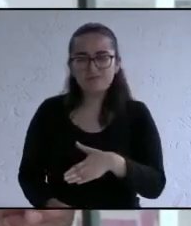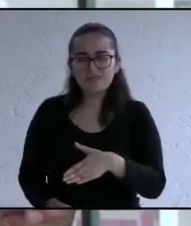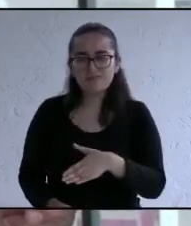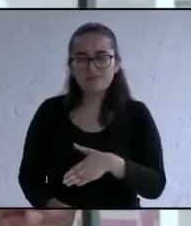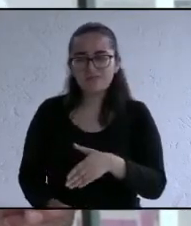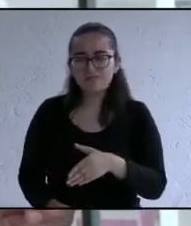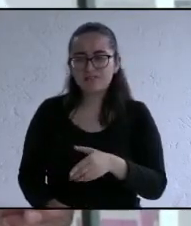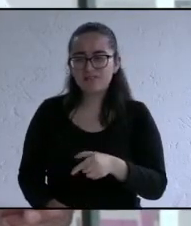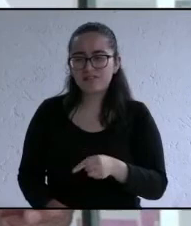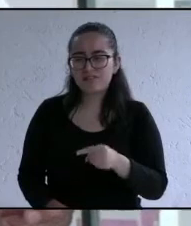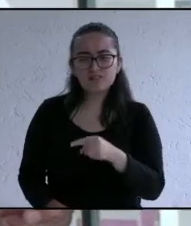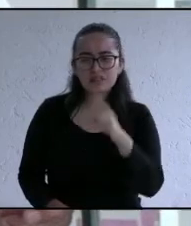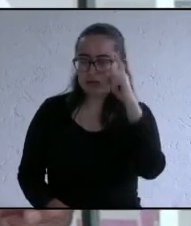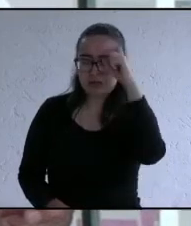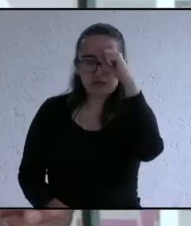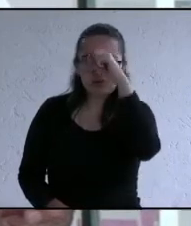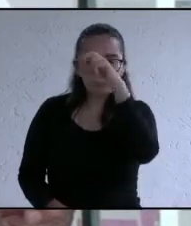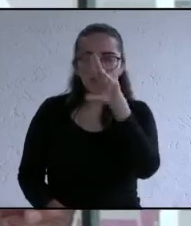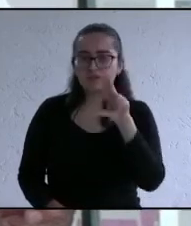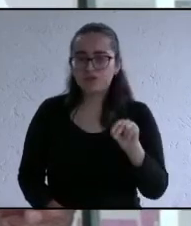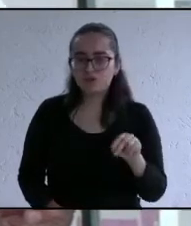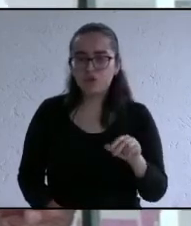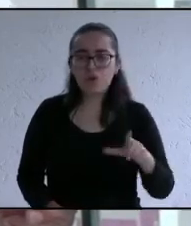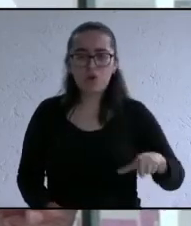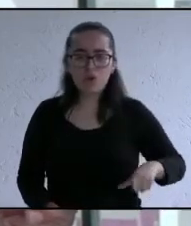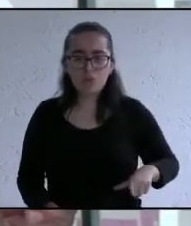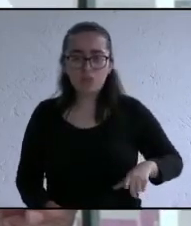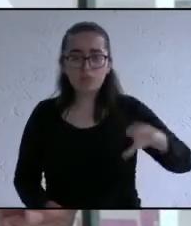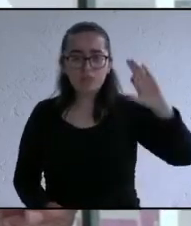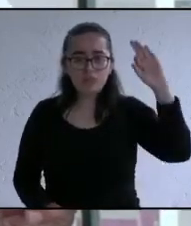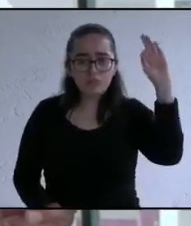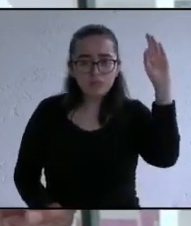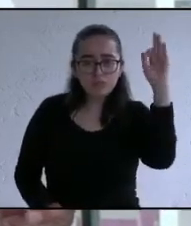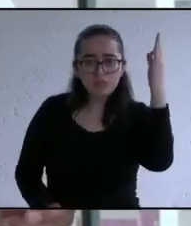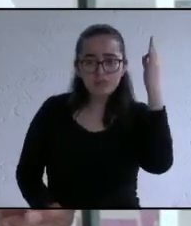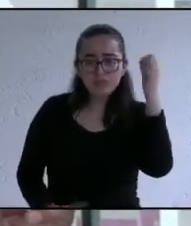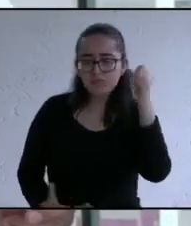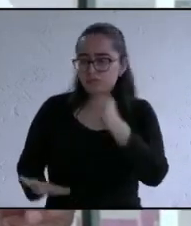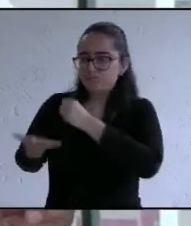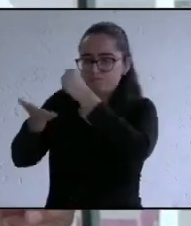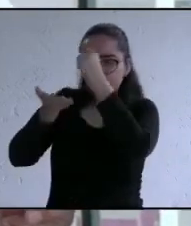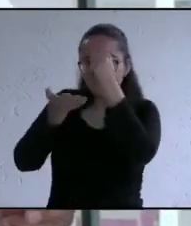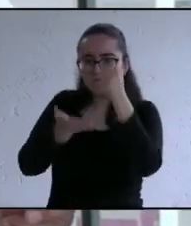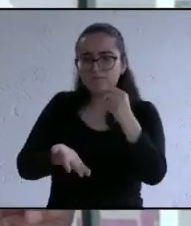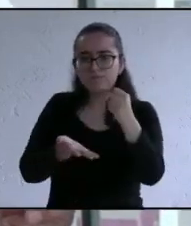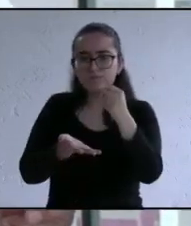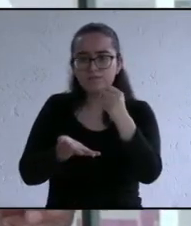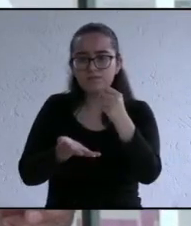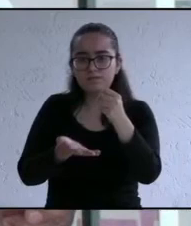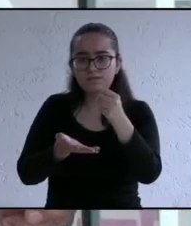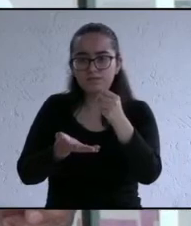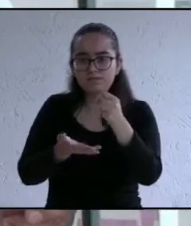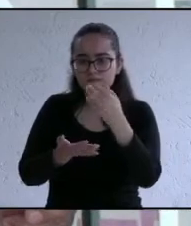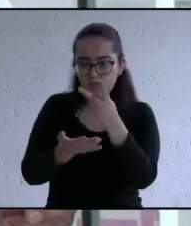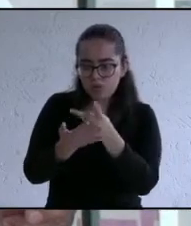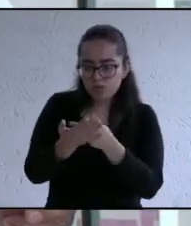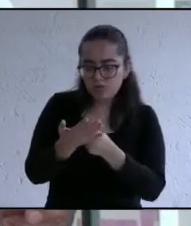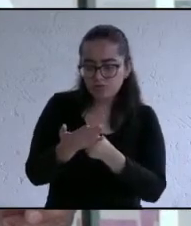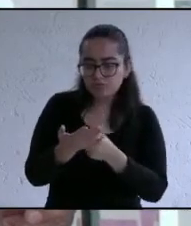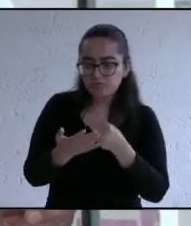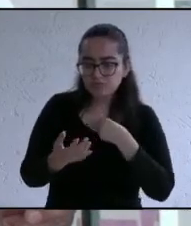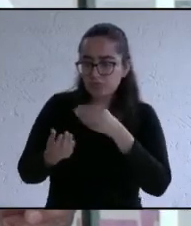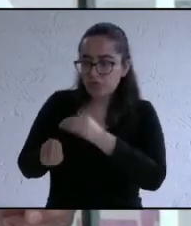no me va a costar ningún trabajo el gobierno federal nos lo tiene que dar con el proyecto que nosotros le vamos a